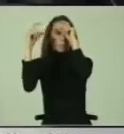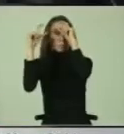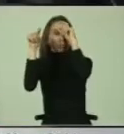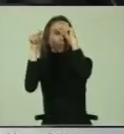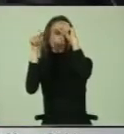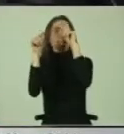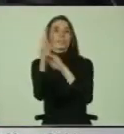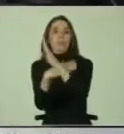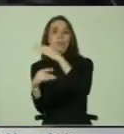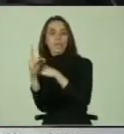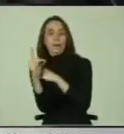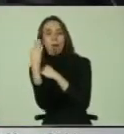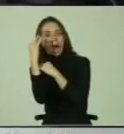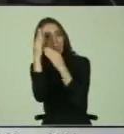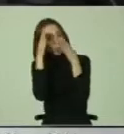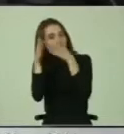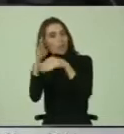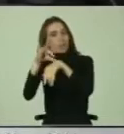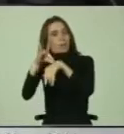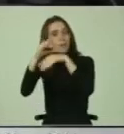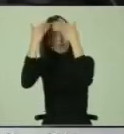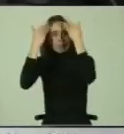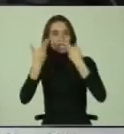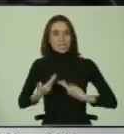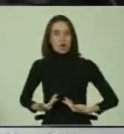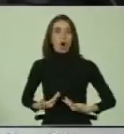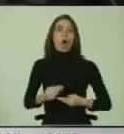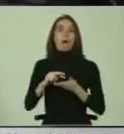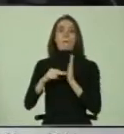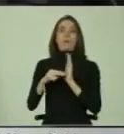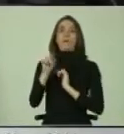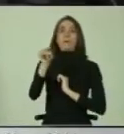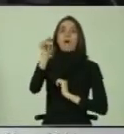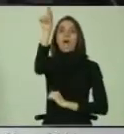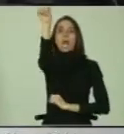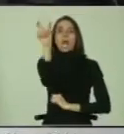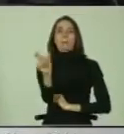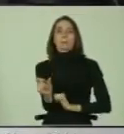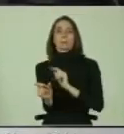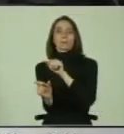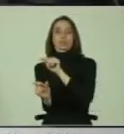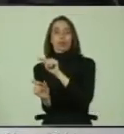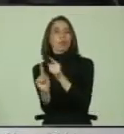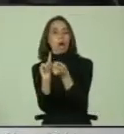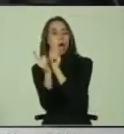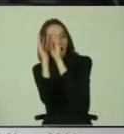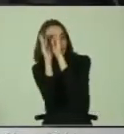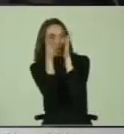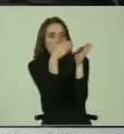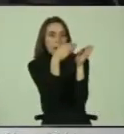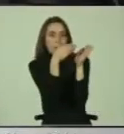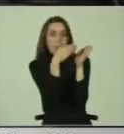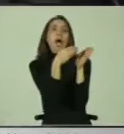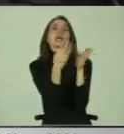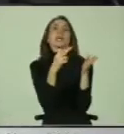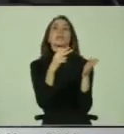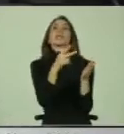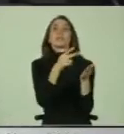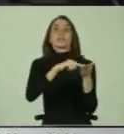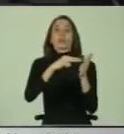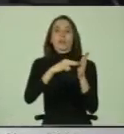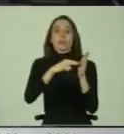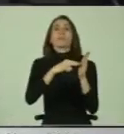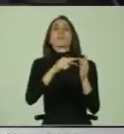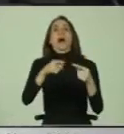pasando de un enfoque biomédico que centra el problema en el sujeto a uno de índole sociocultural, en el que la